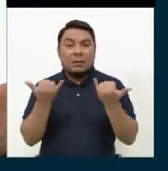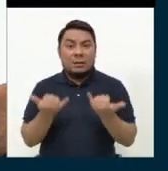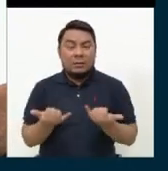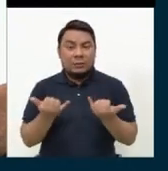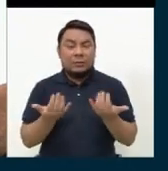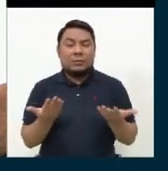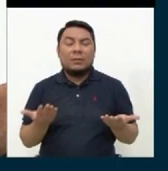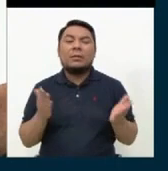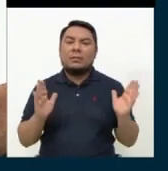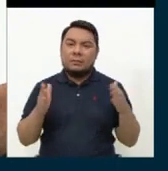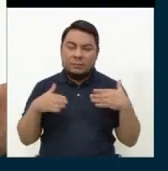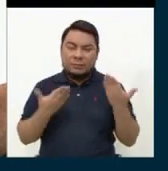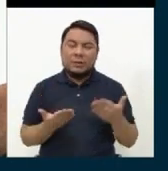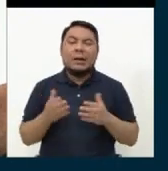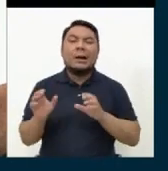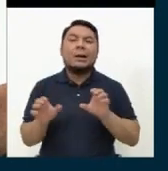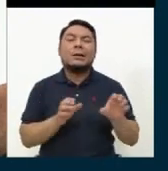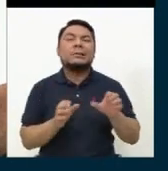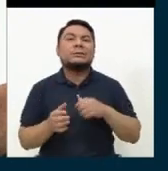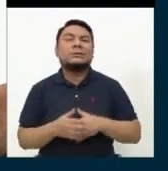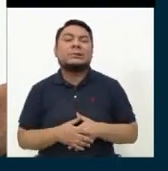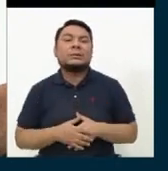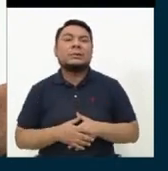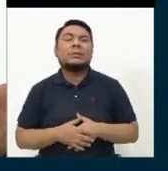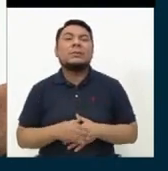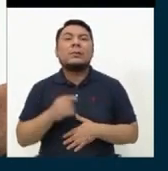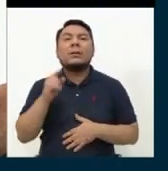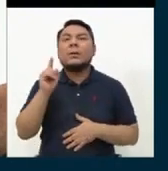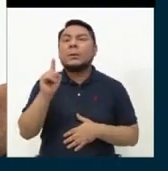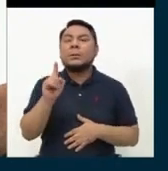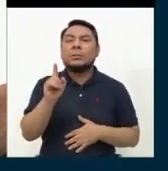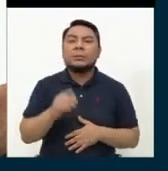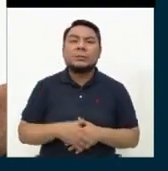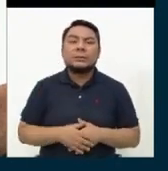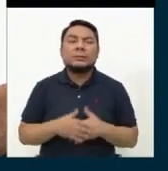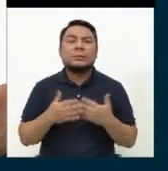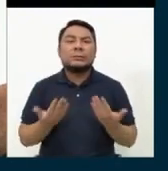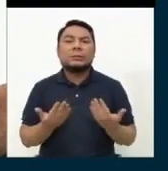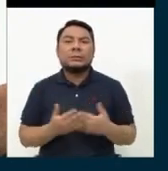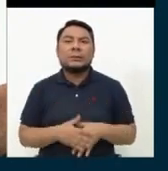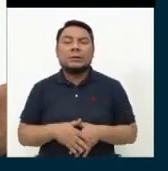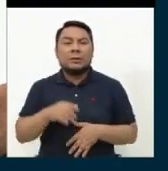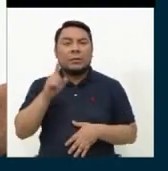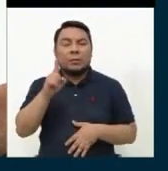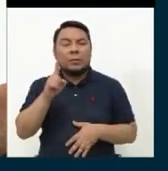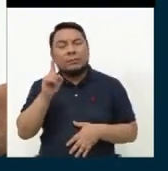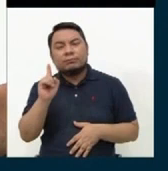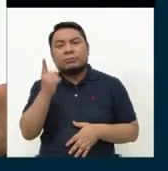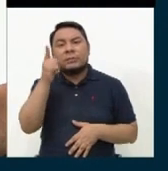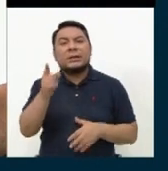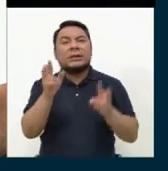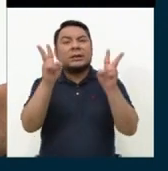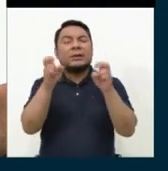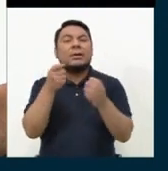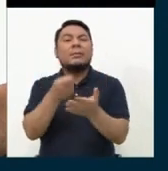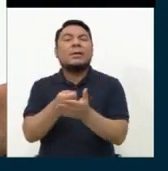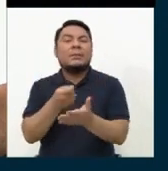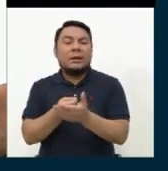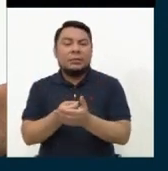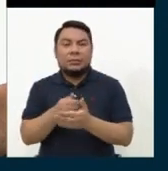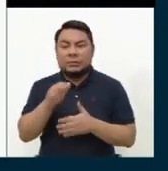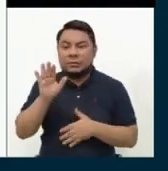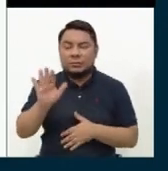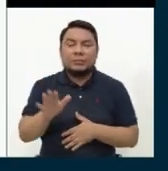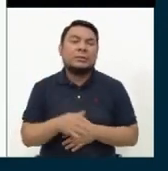se puede realizar una excepción en el tema del pago de tributos.